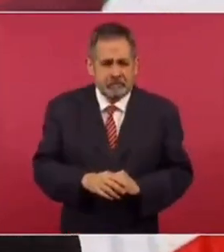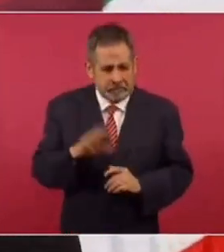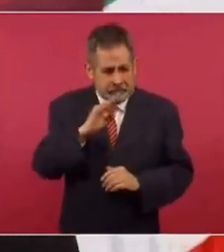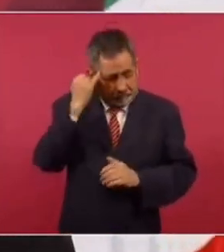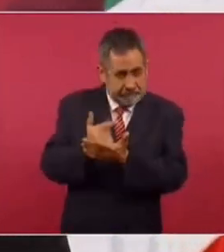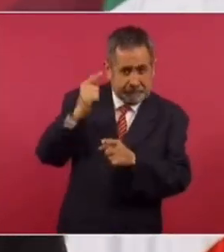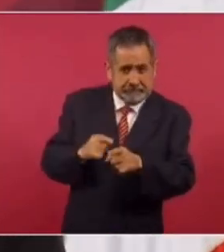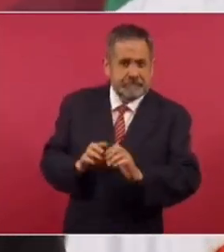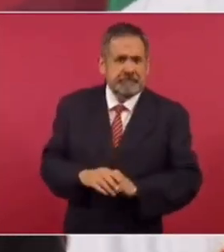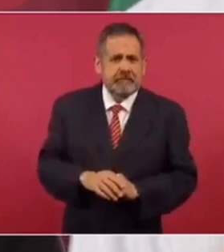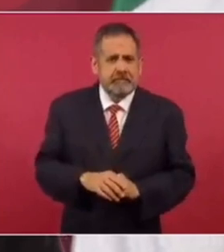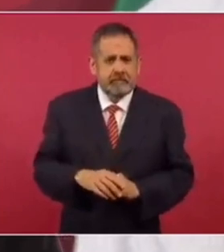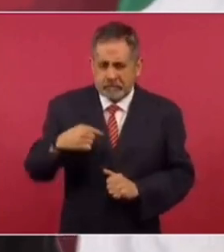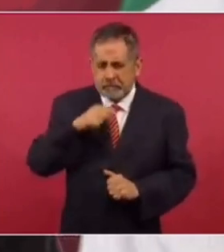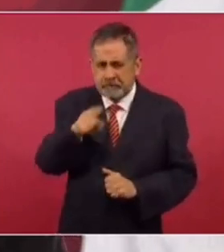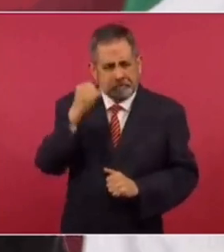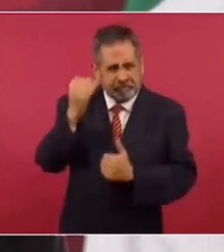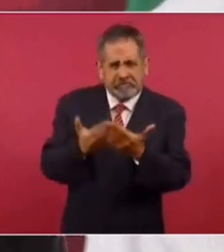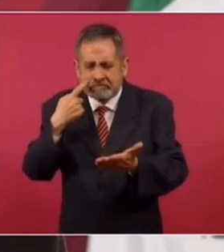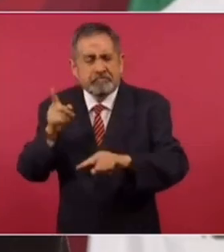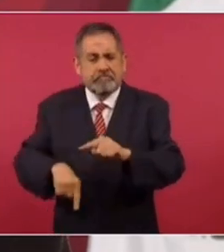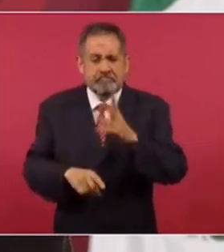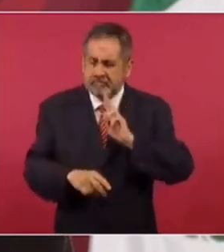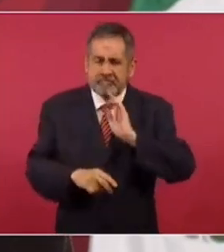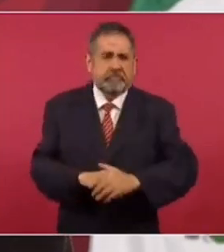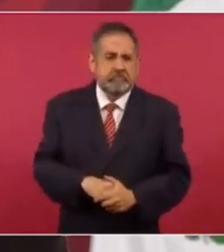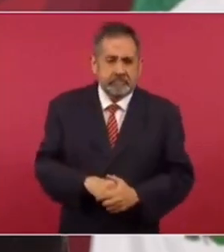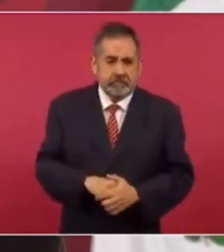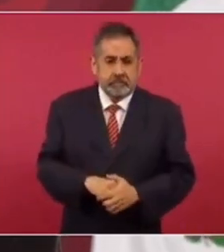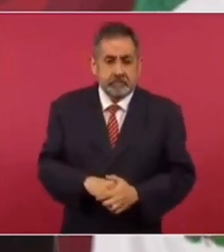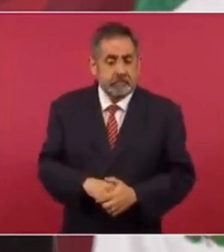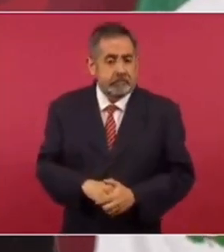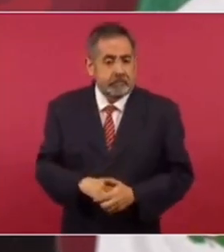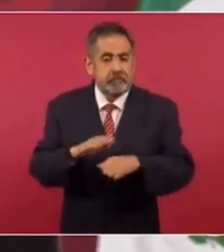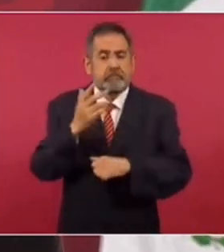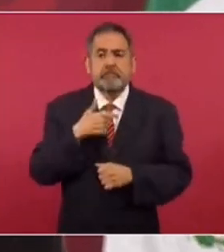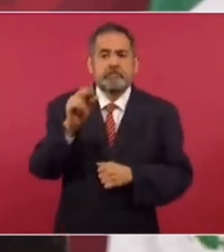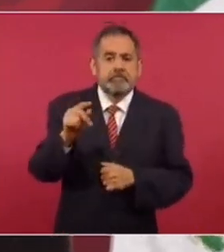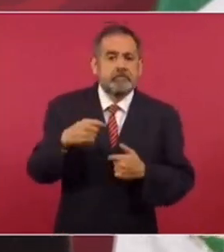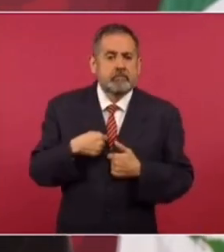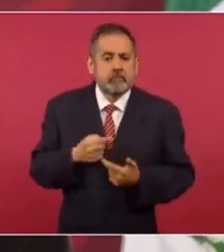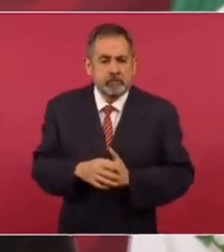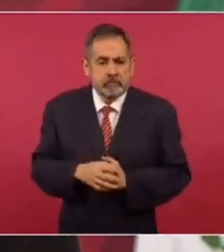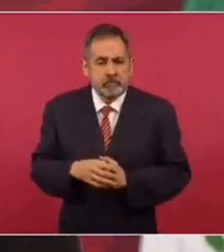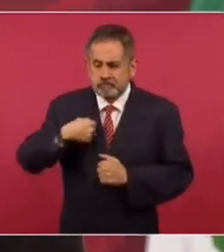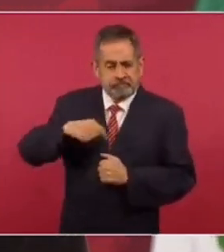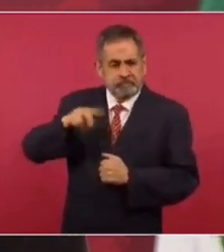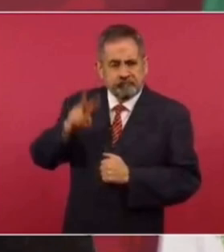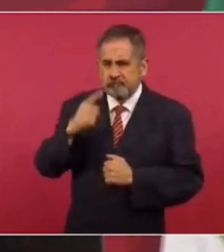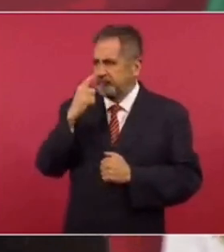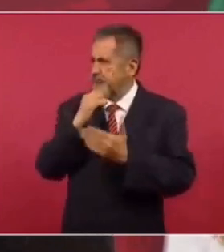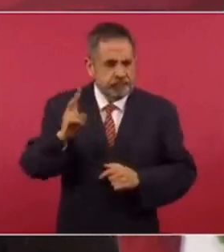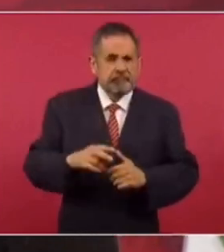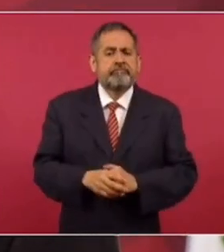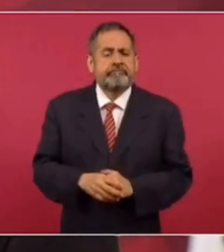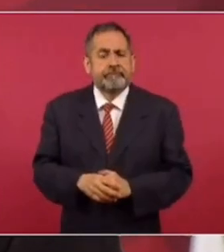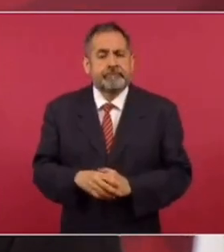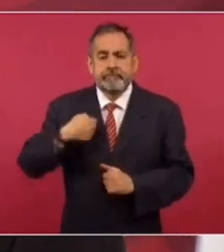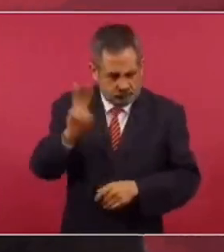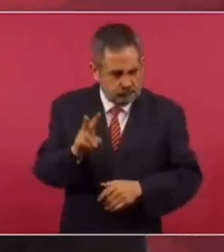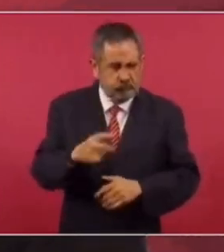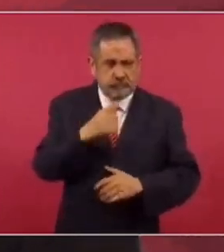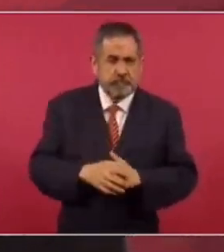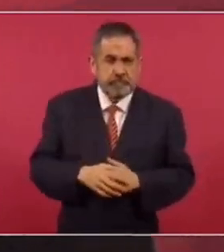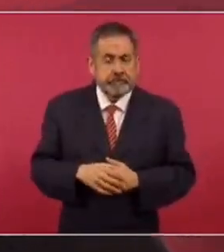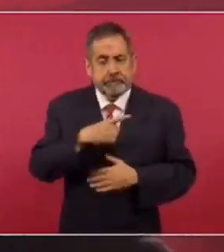si fuese grave, yo mismo plantearía que se quite. Porque nosotros somos verdaderamente demócratas, somos falsarios.